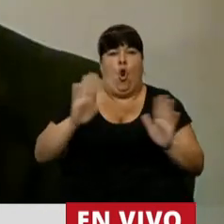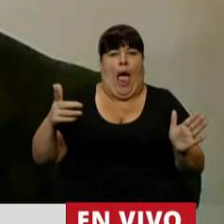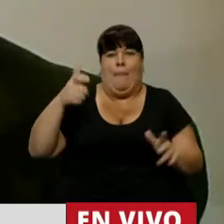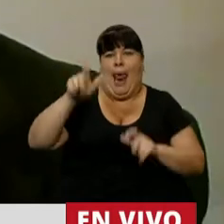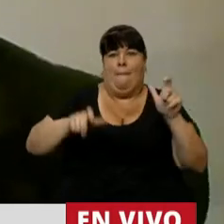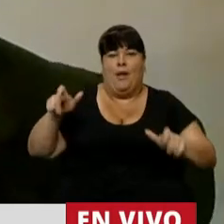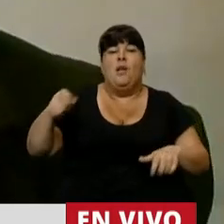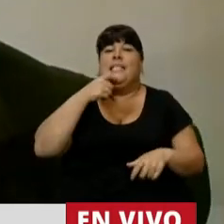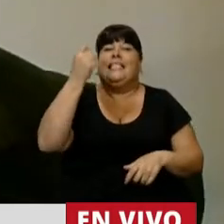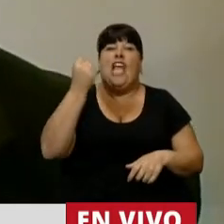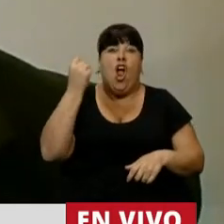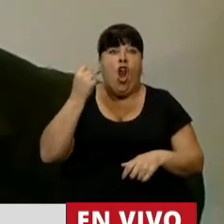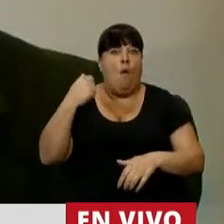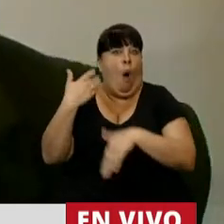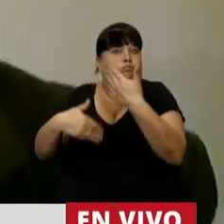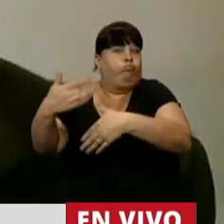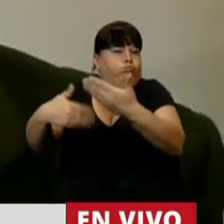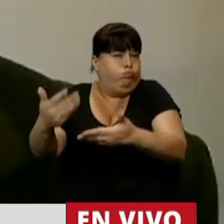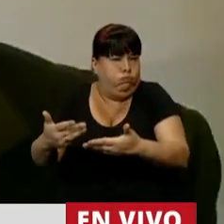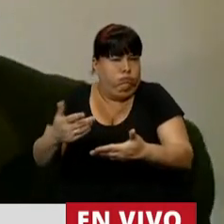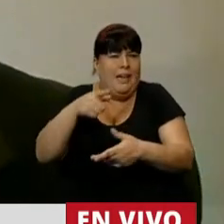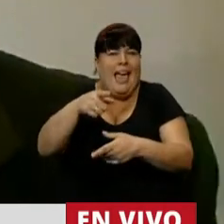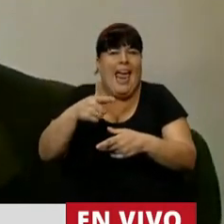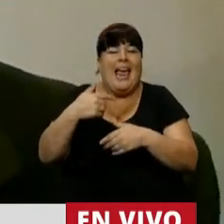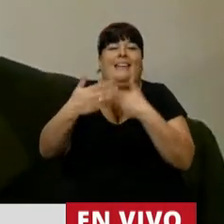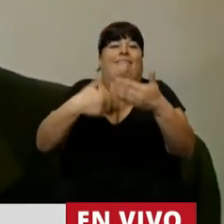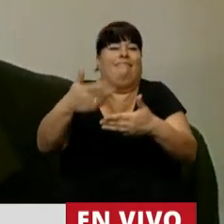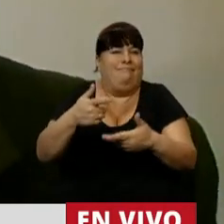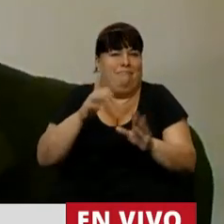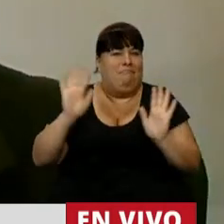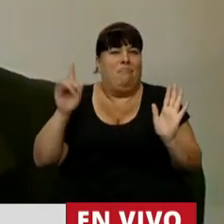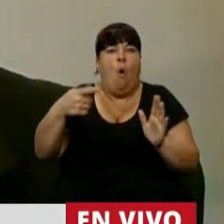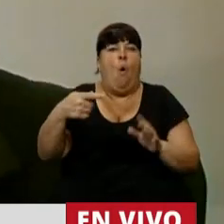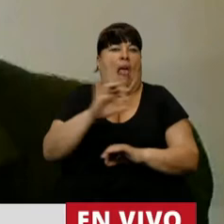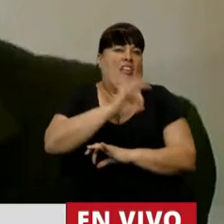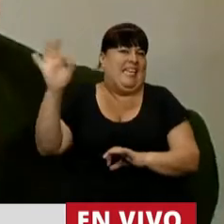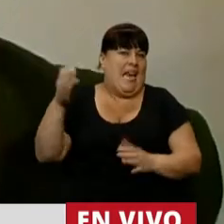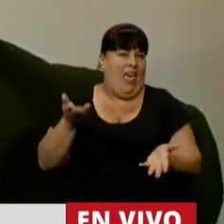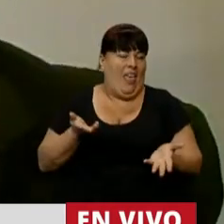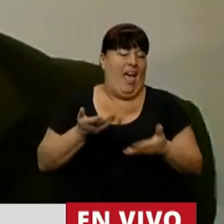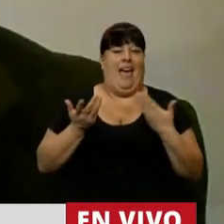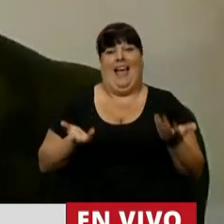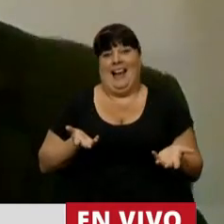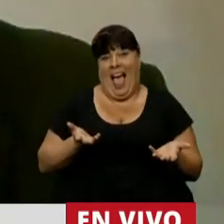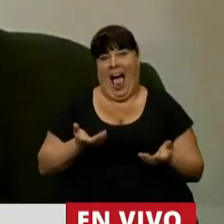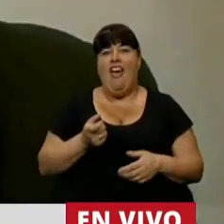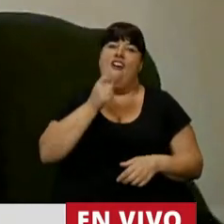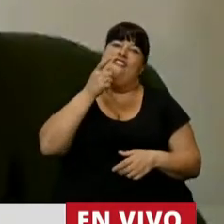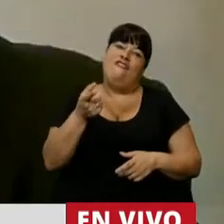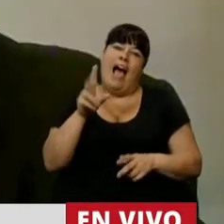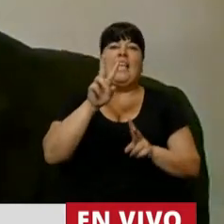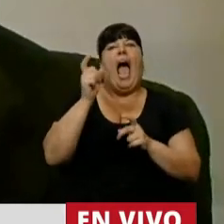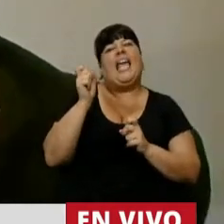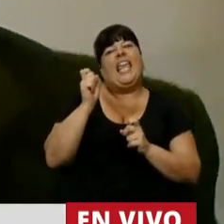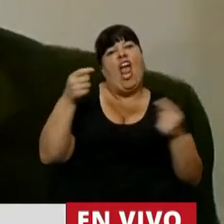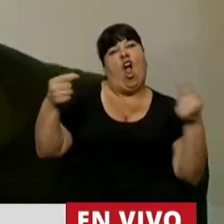porque si la economía hubiese crecido nada de ese crecimiento le hubiese tocado a los jubilados claro es fácil elegir